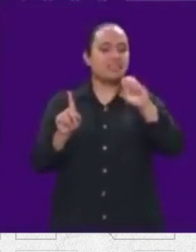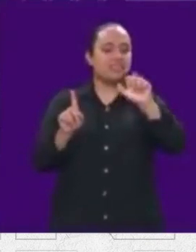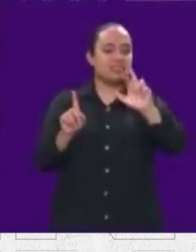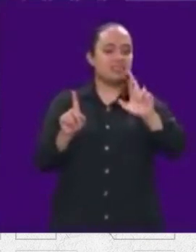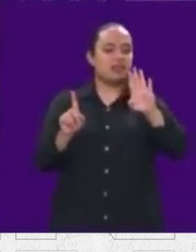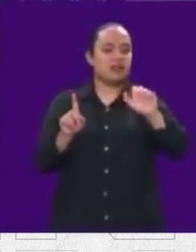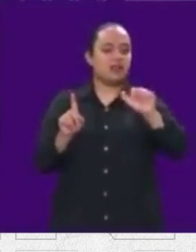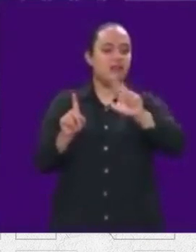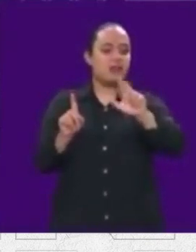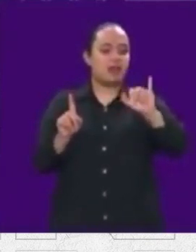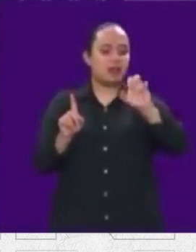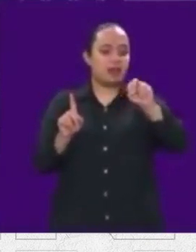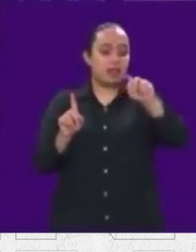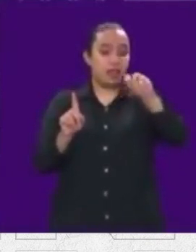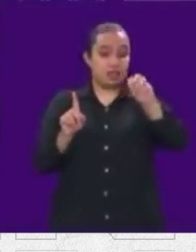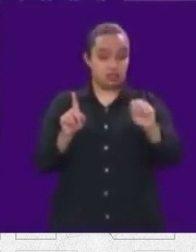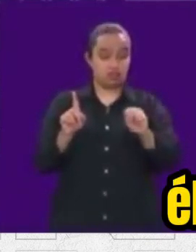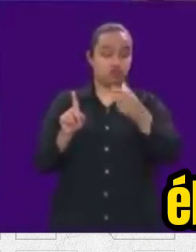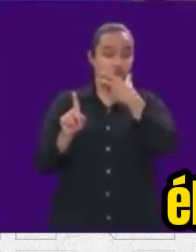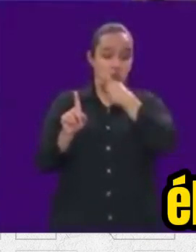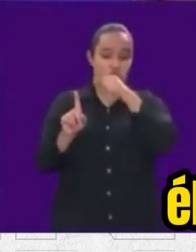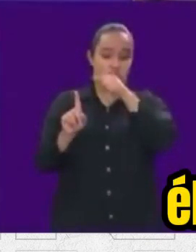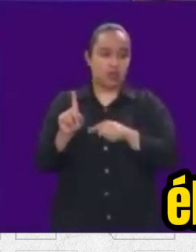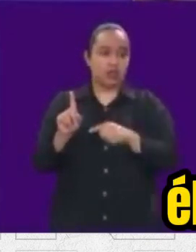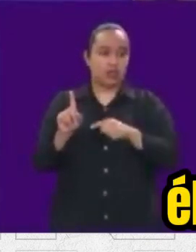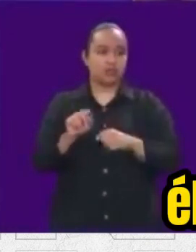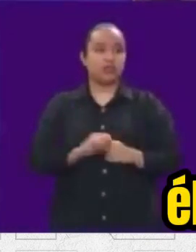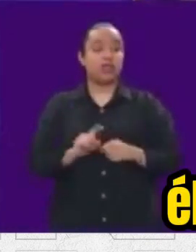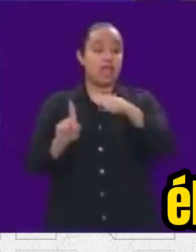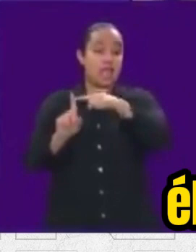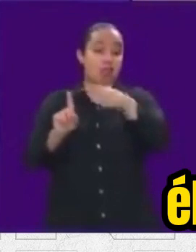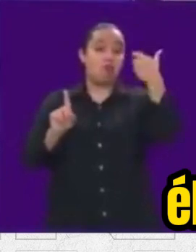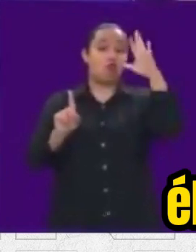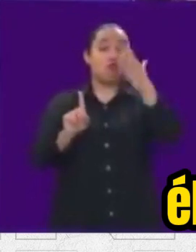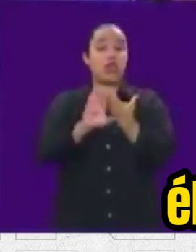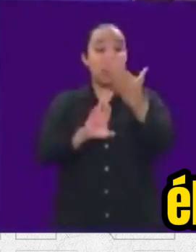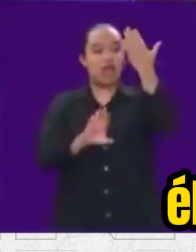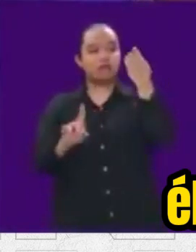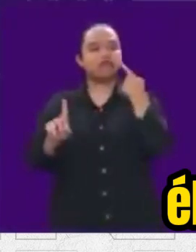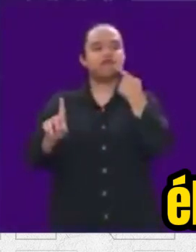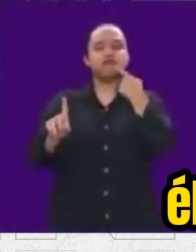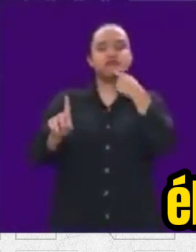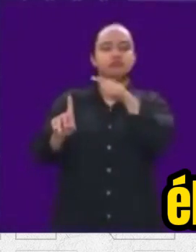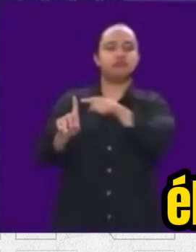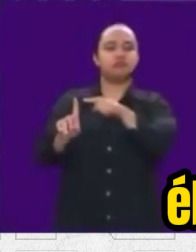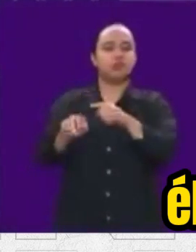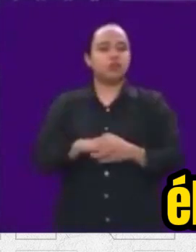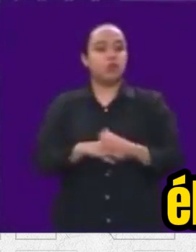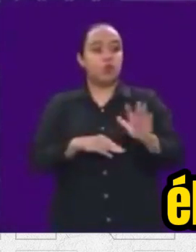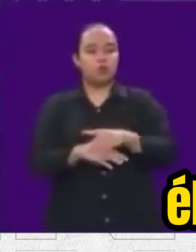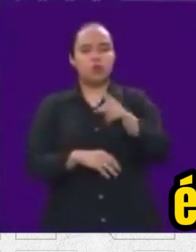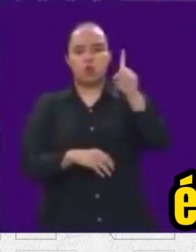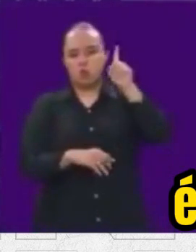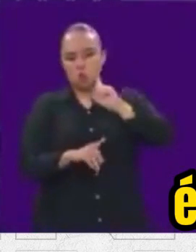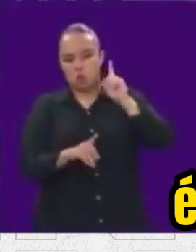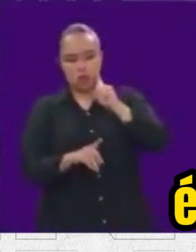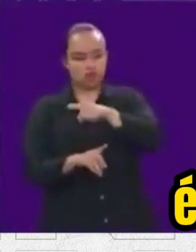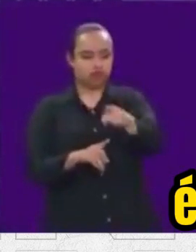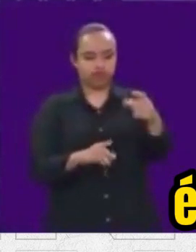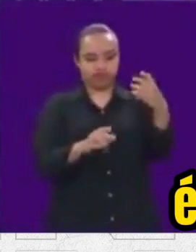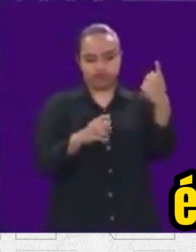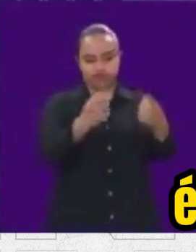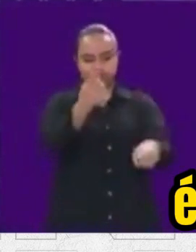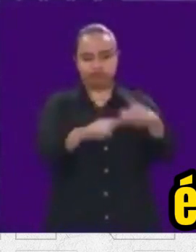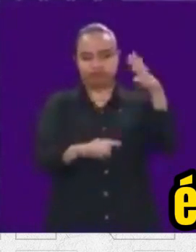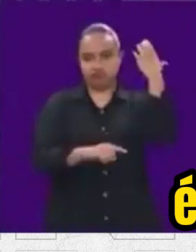Deras o Deras y él fue acusado de explotación sexual, él